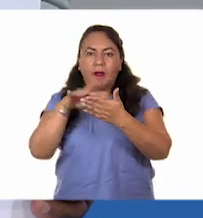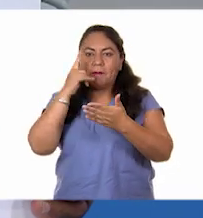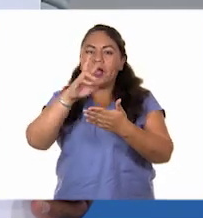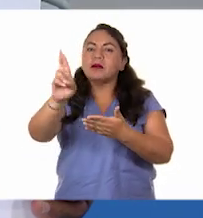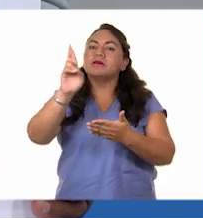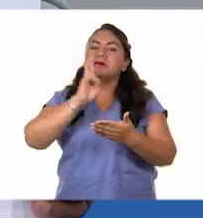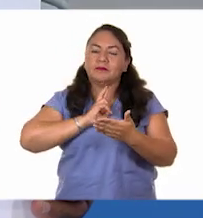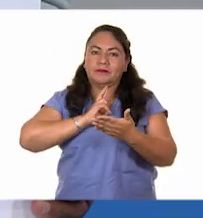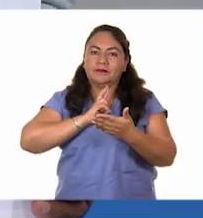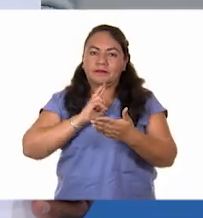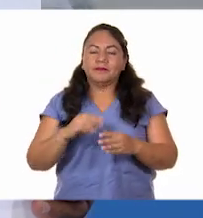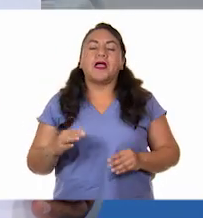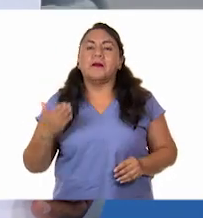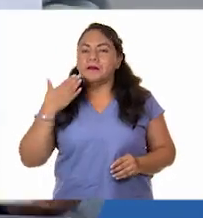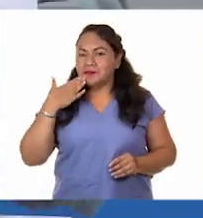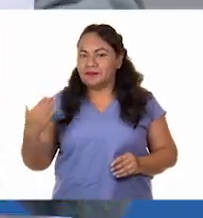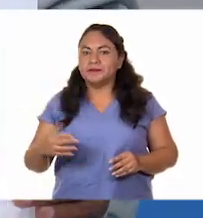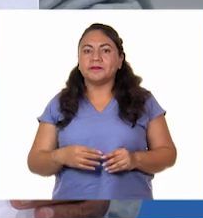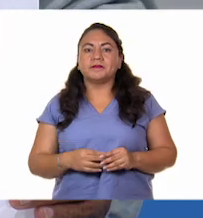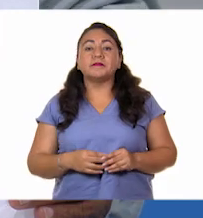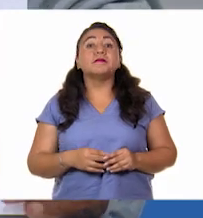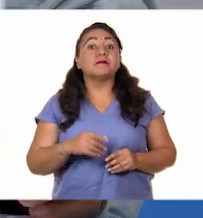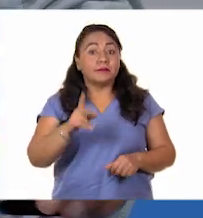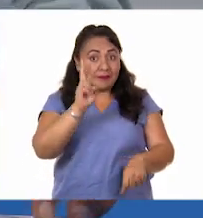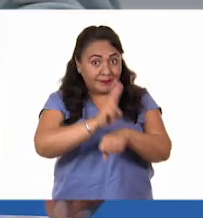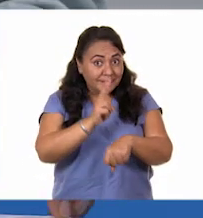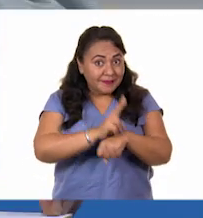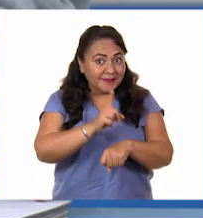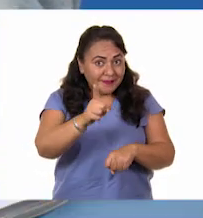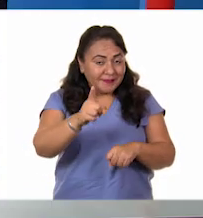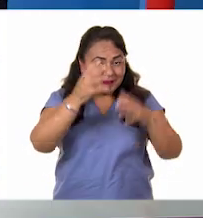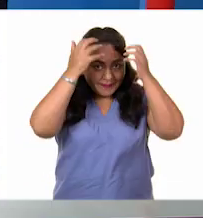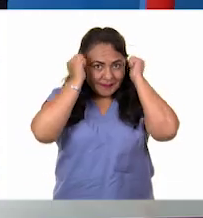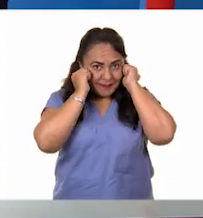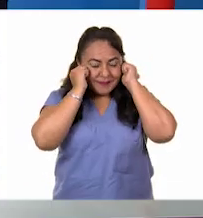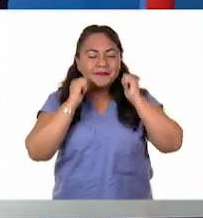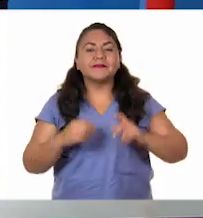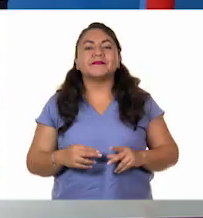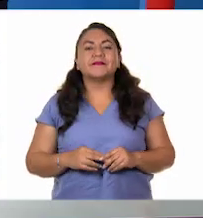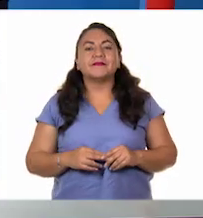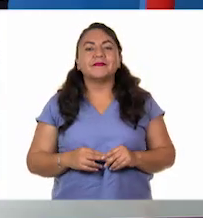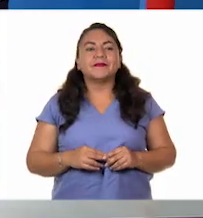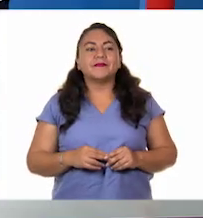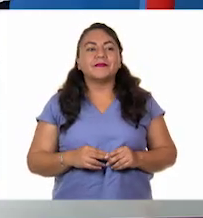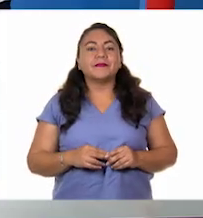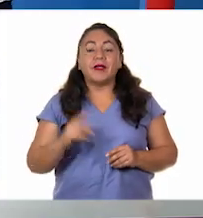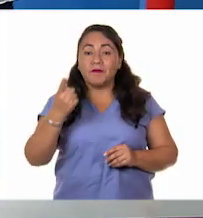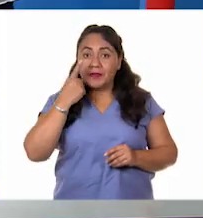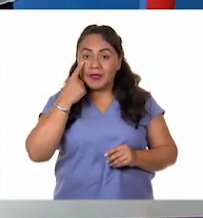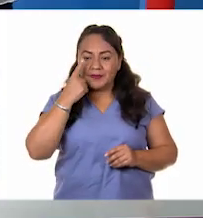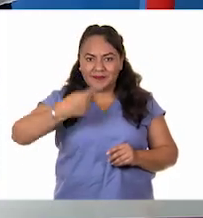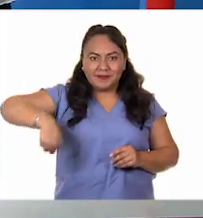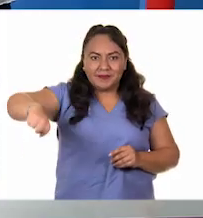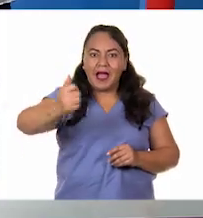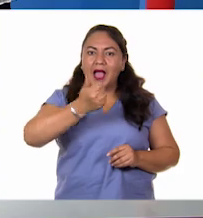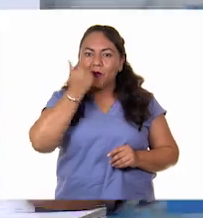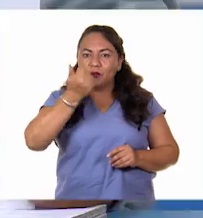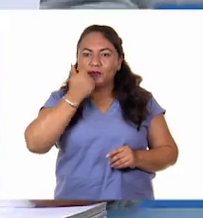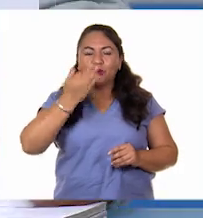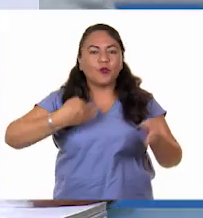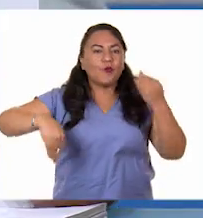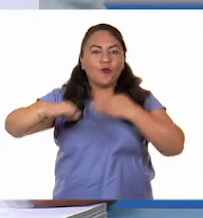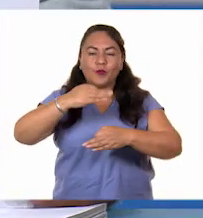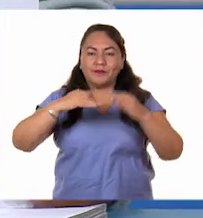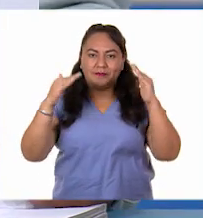darle respuesta a esta pregunta. Muy bien. Bien, abusada Carola. Fíjense bien, y amigos, alumnos y alumnas en